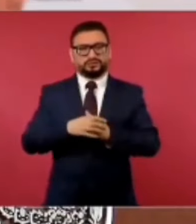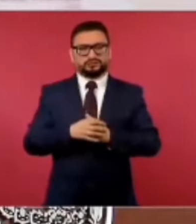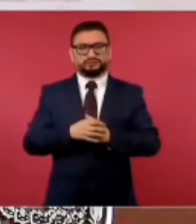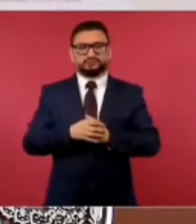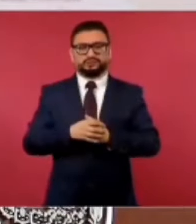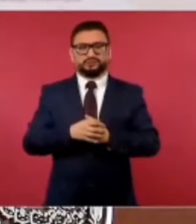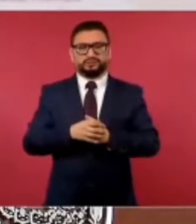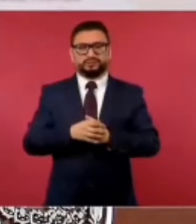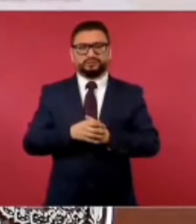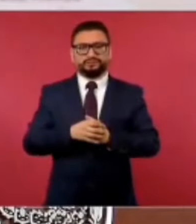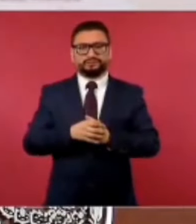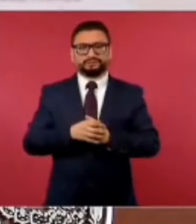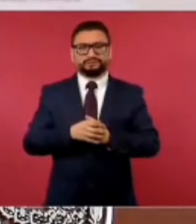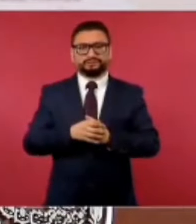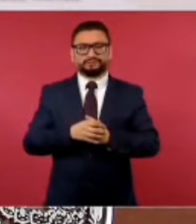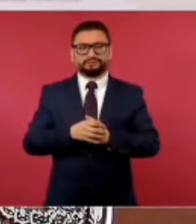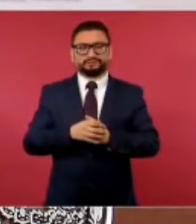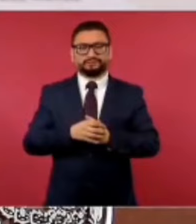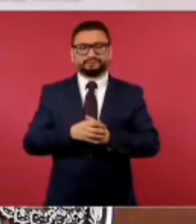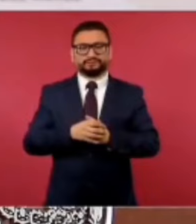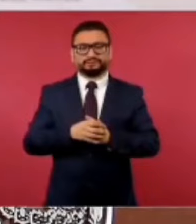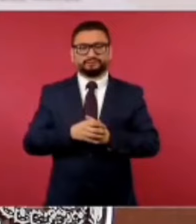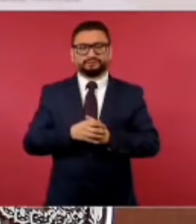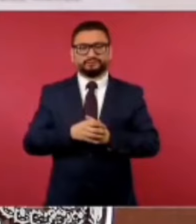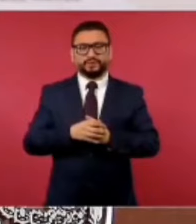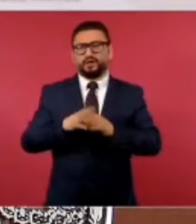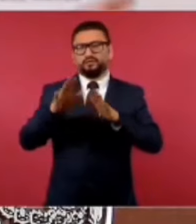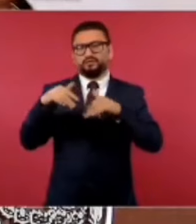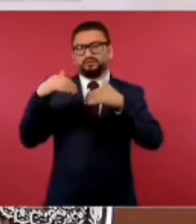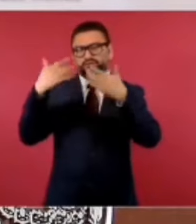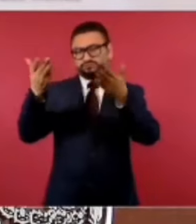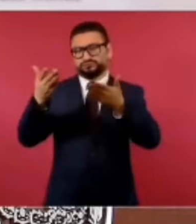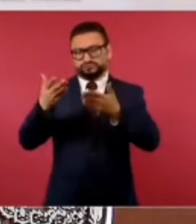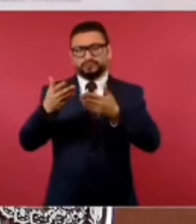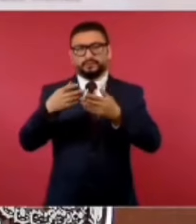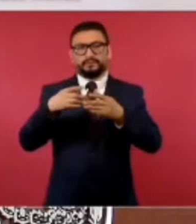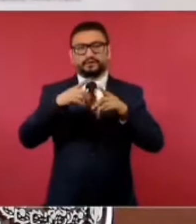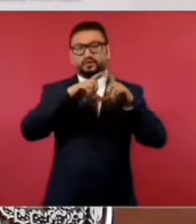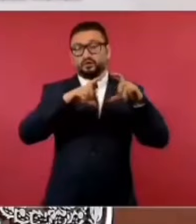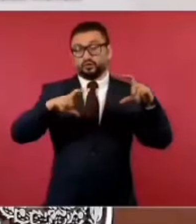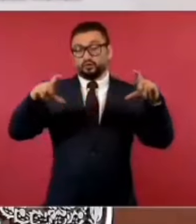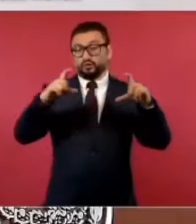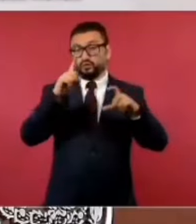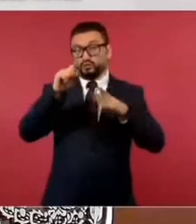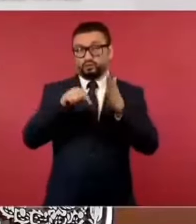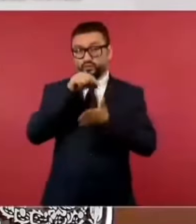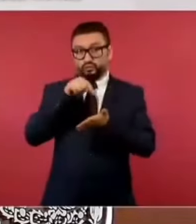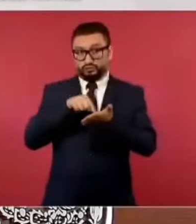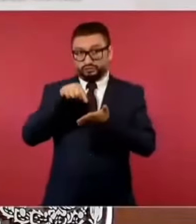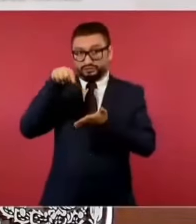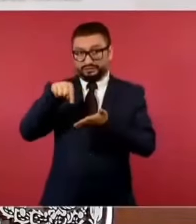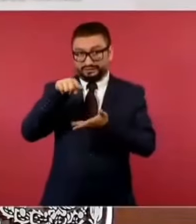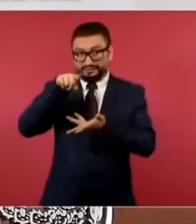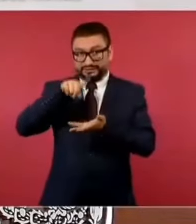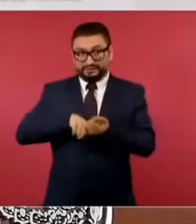medio del océano. El único que está dentro,